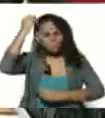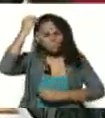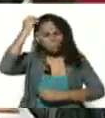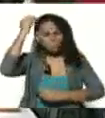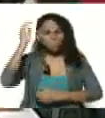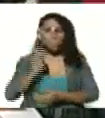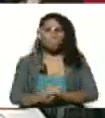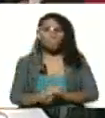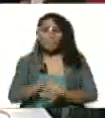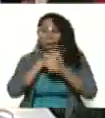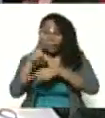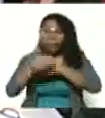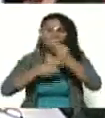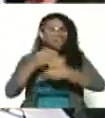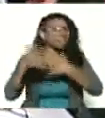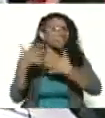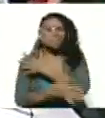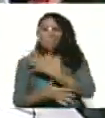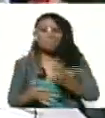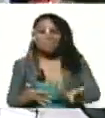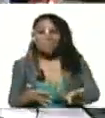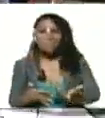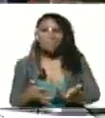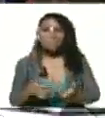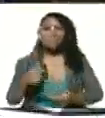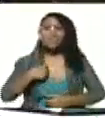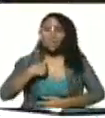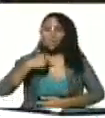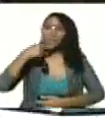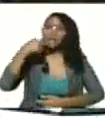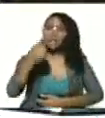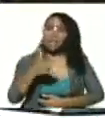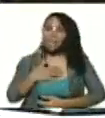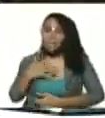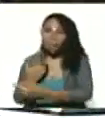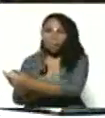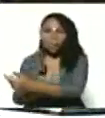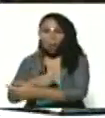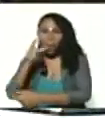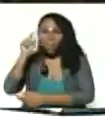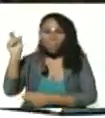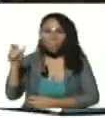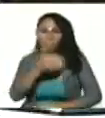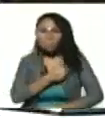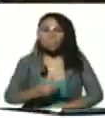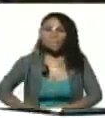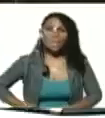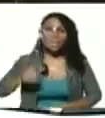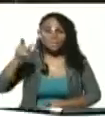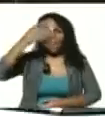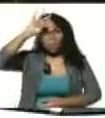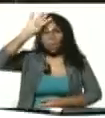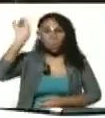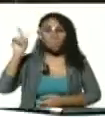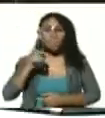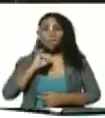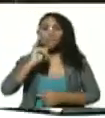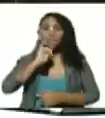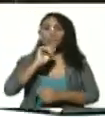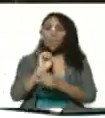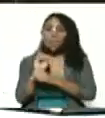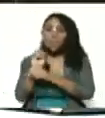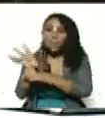Y eso va a arrojar. Y se lo decía a mi hermano Miguel Díaz Canel, en una nota que le envié